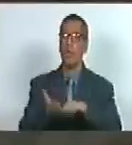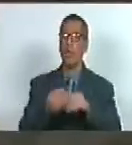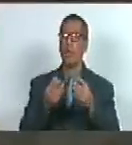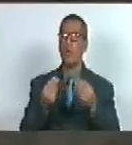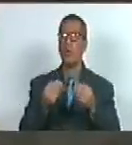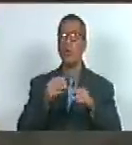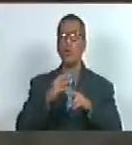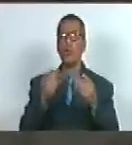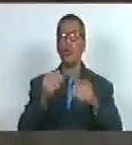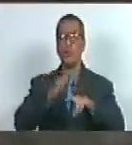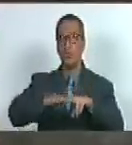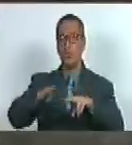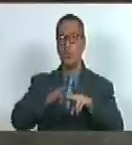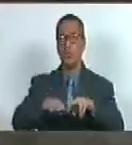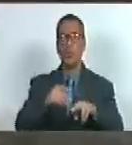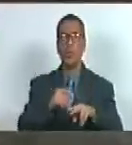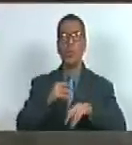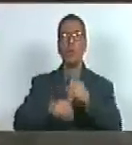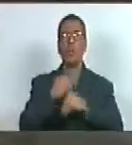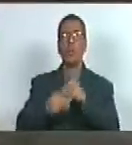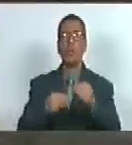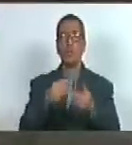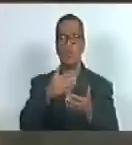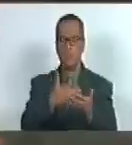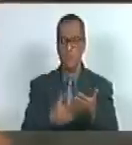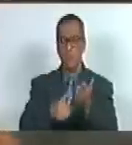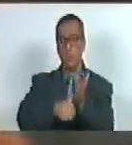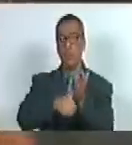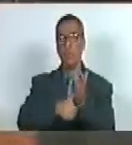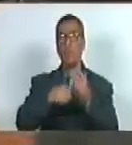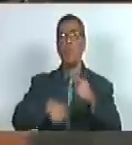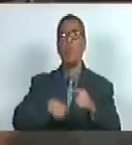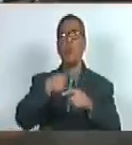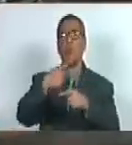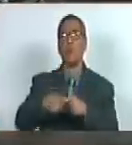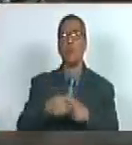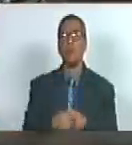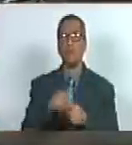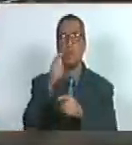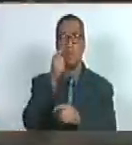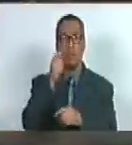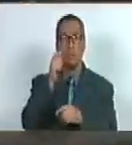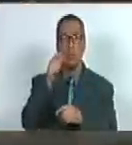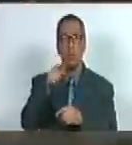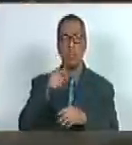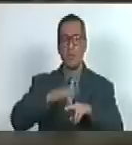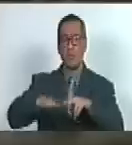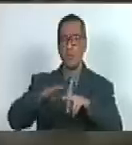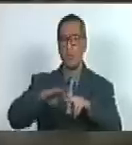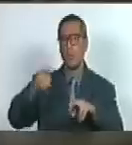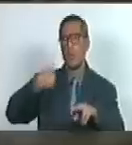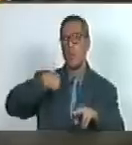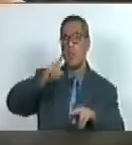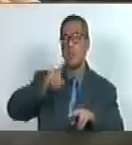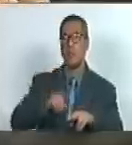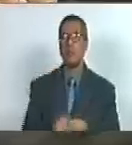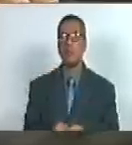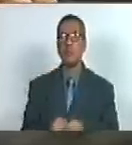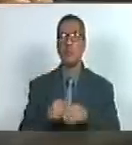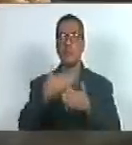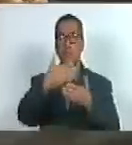de eso muchos niños ya pasaron a sedulación y la próxima tarea será que los niños tengan su